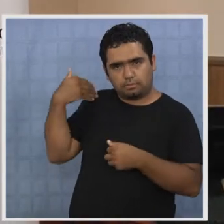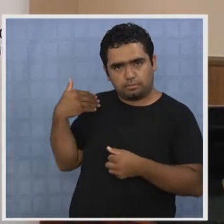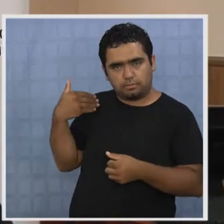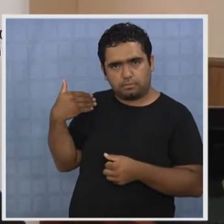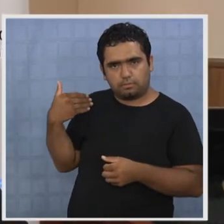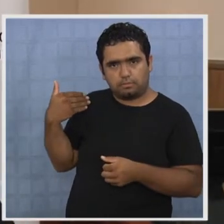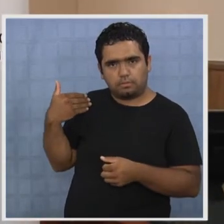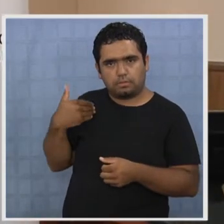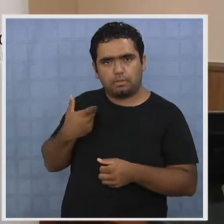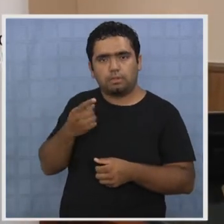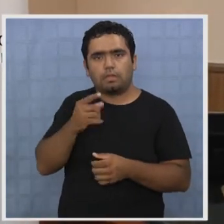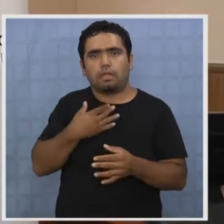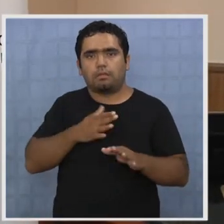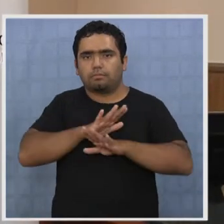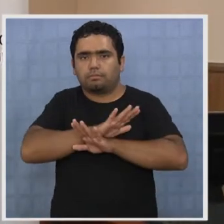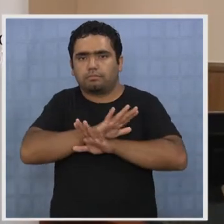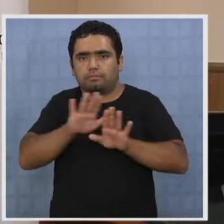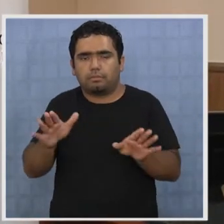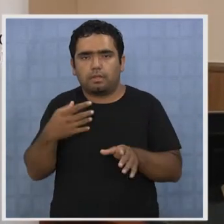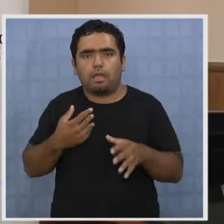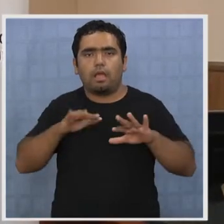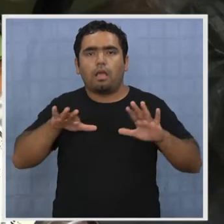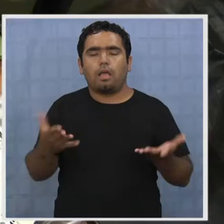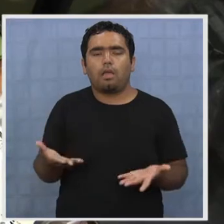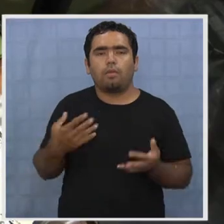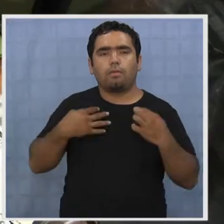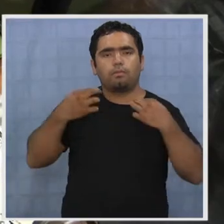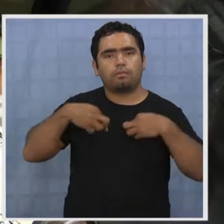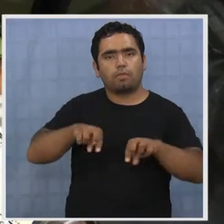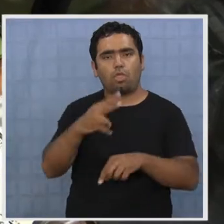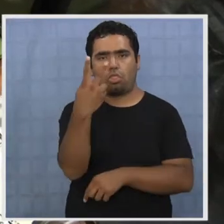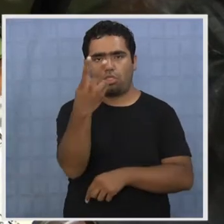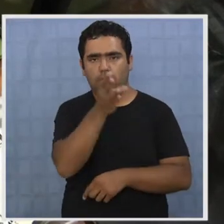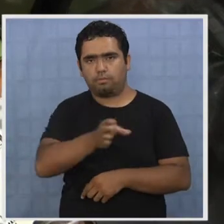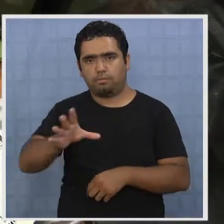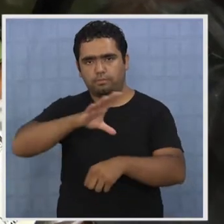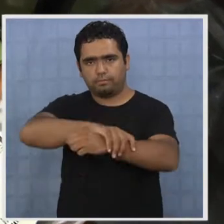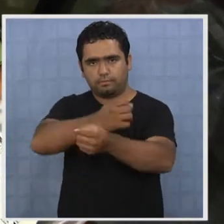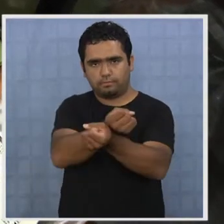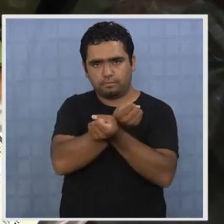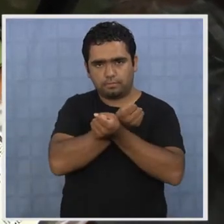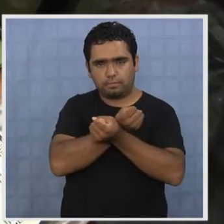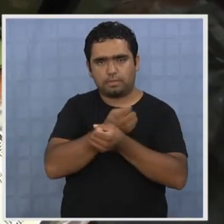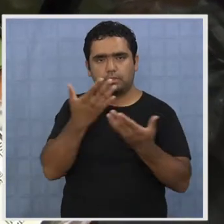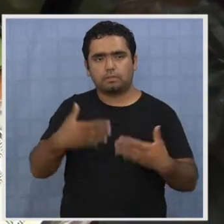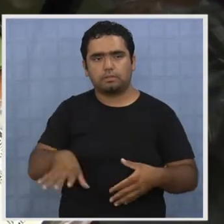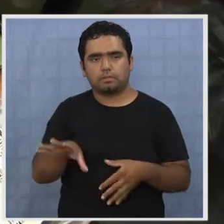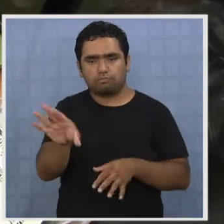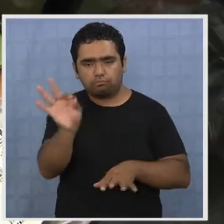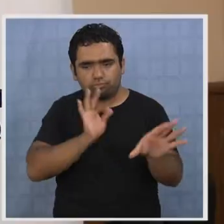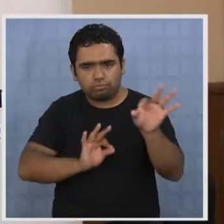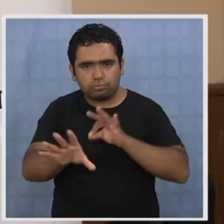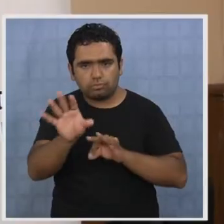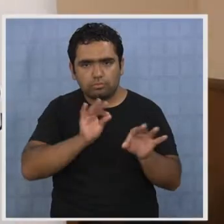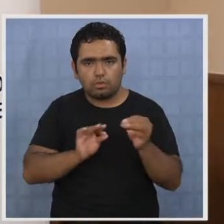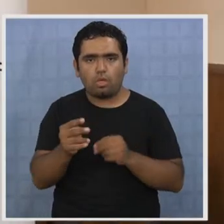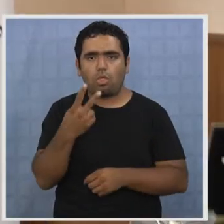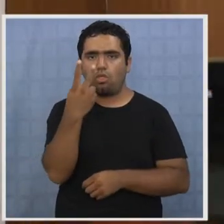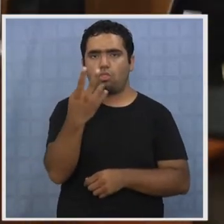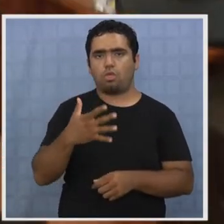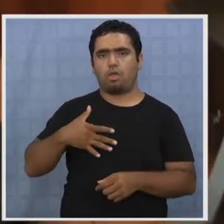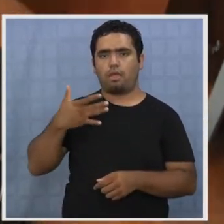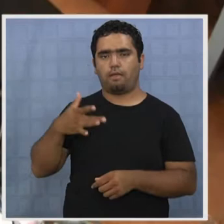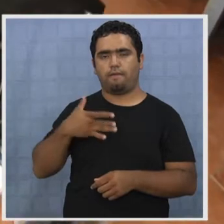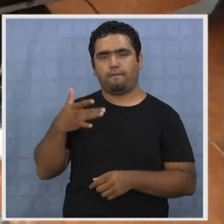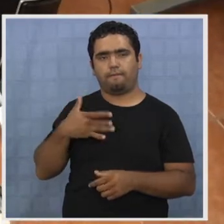Es la consecución de esa diligencia. En esta oportunidad tuvimos dos detenidos. Se le incautaron estas especies. Tenemos dos afectados ya